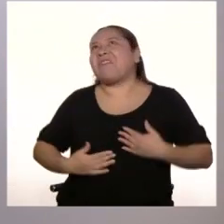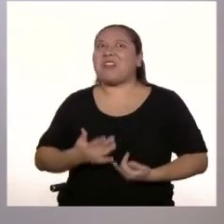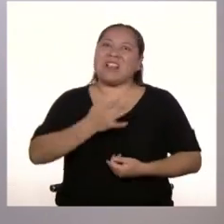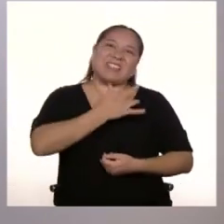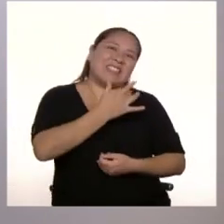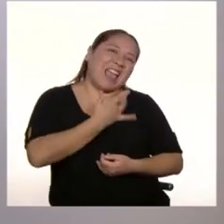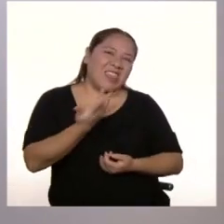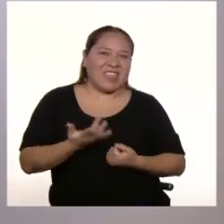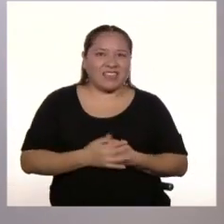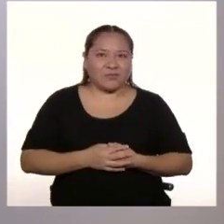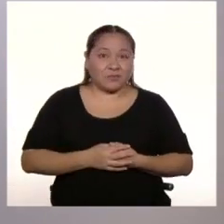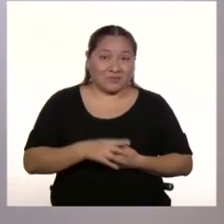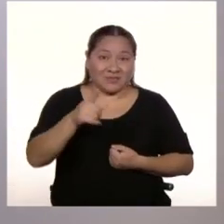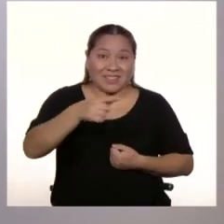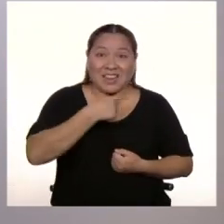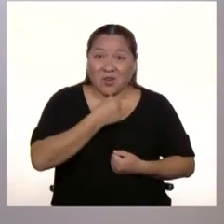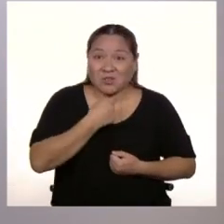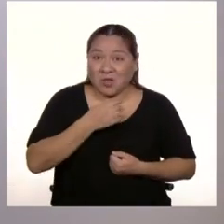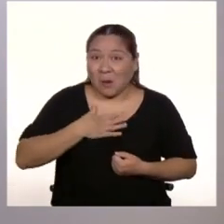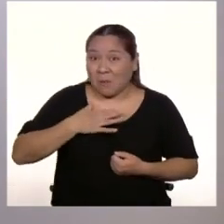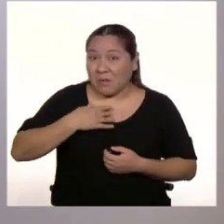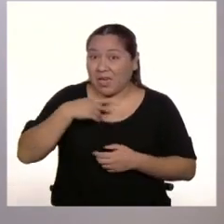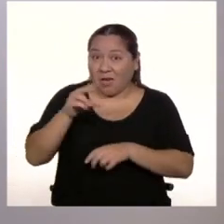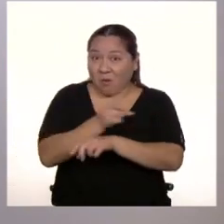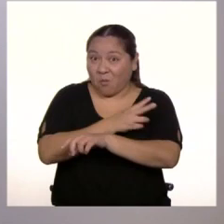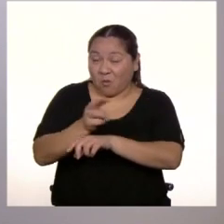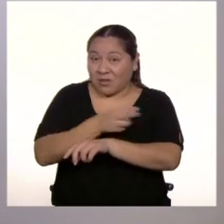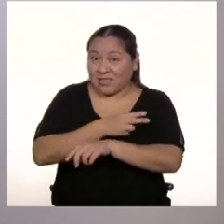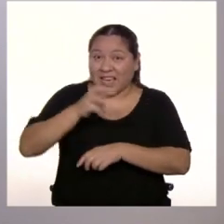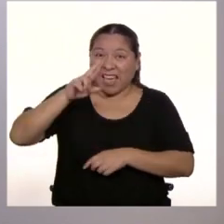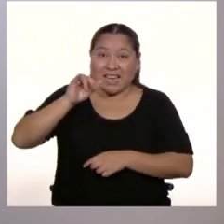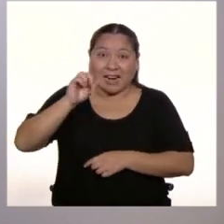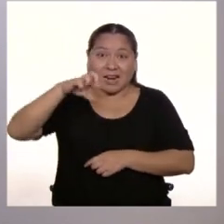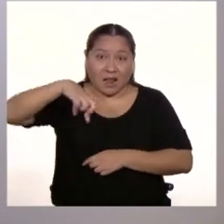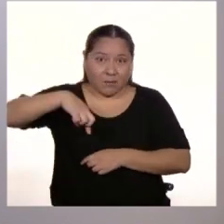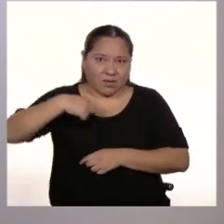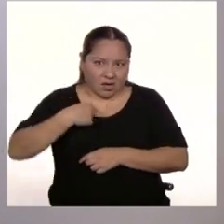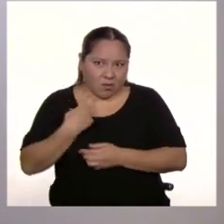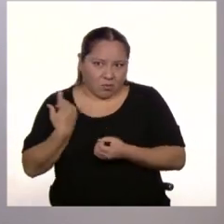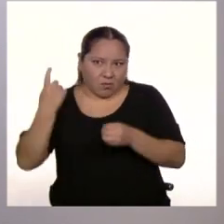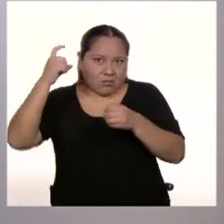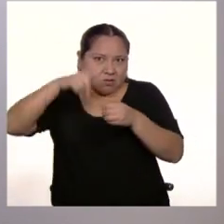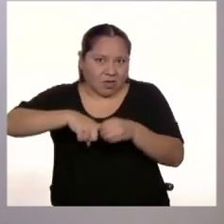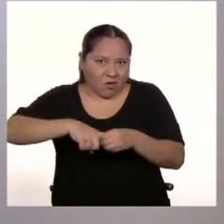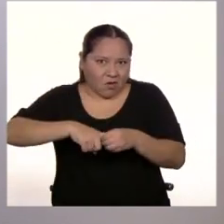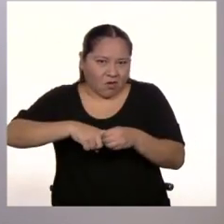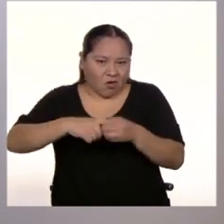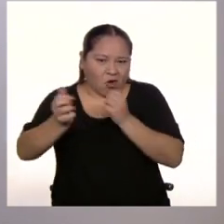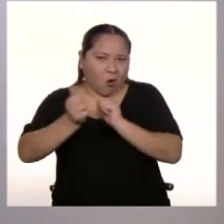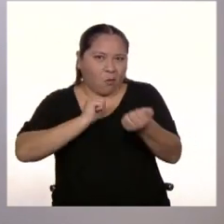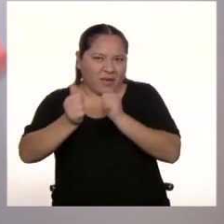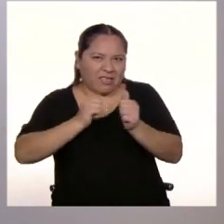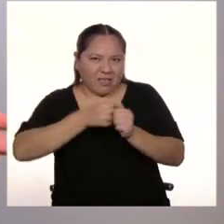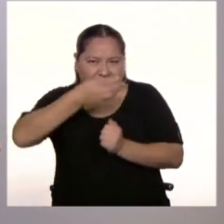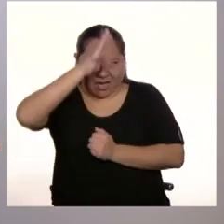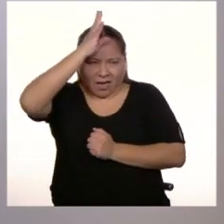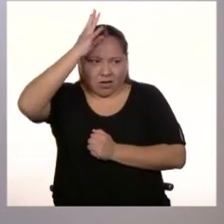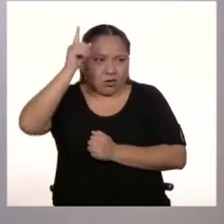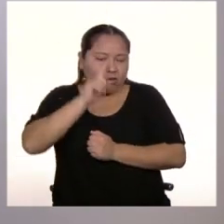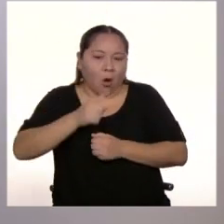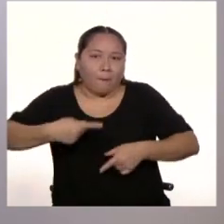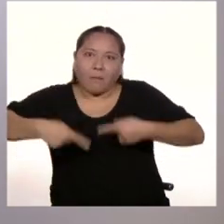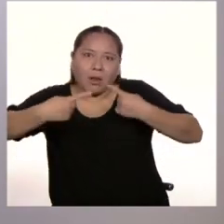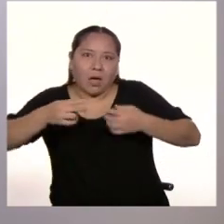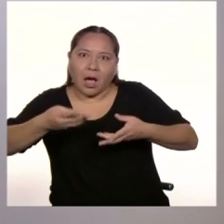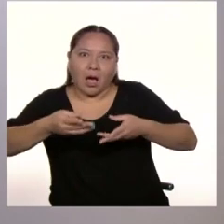¿Y qué tal les pareció mi rap? ¿Ya puedo entrar a una batalla de gallos? No, no, no, no vayan a pensar que quiero hacer pelear a dos gallos.